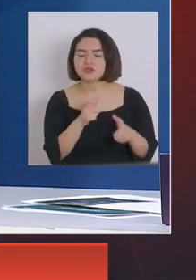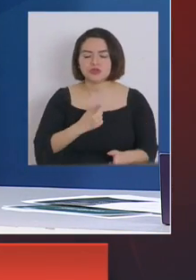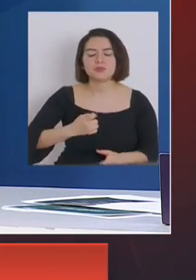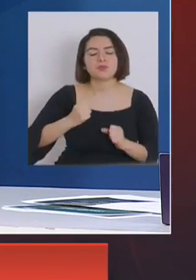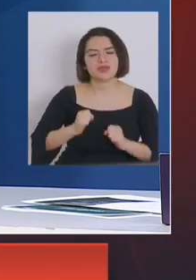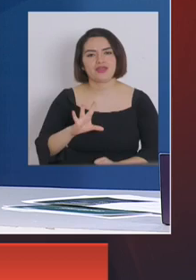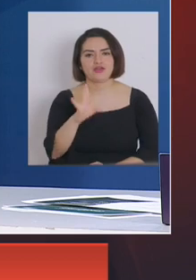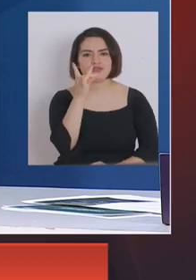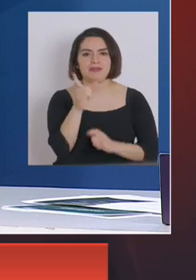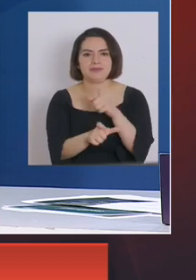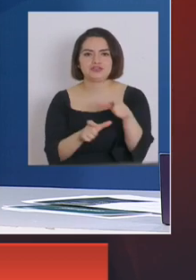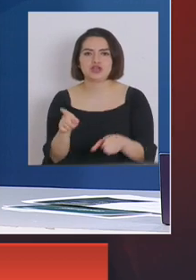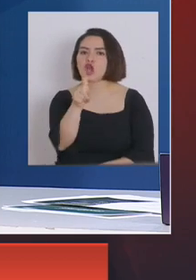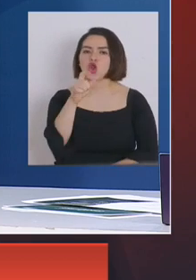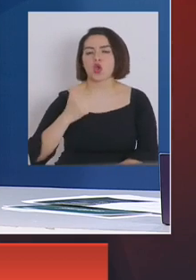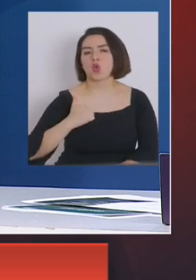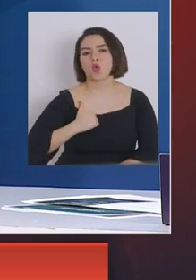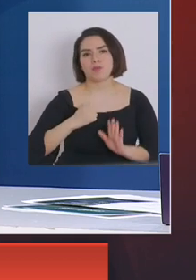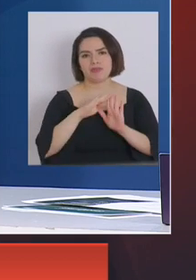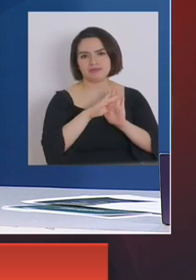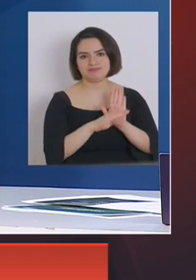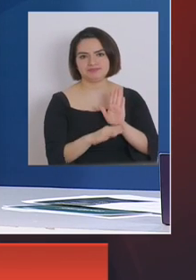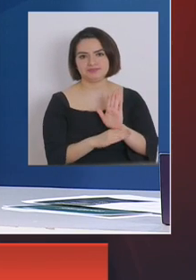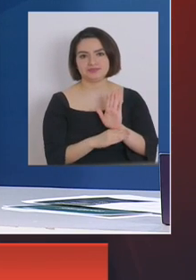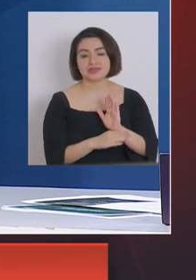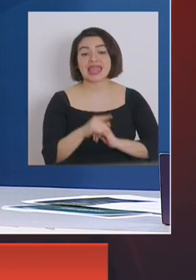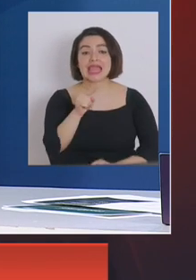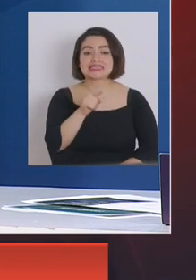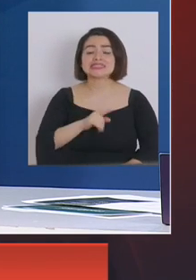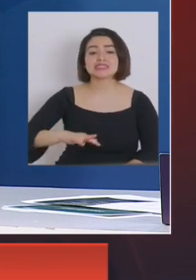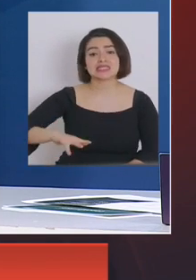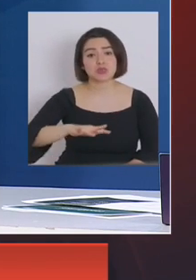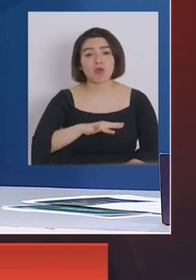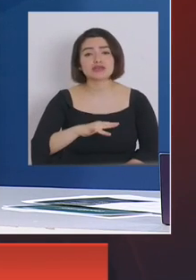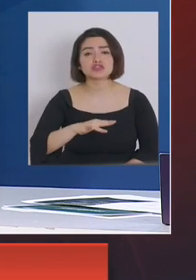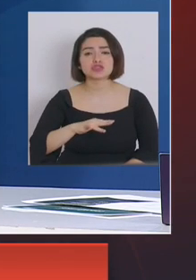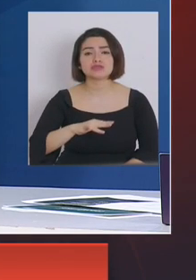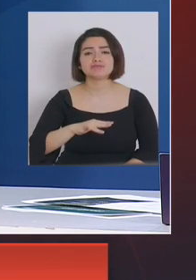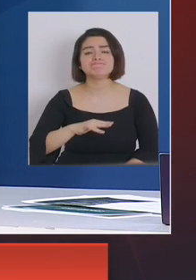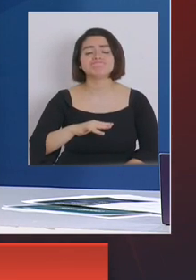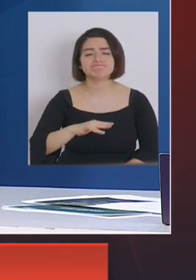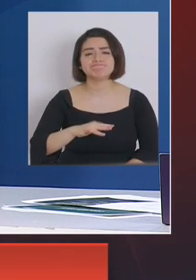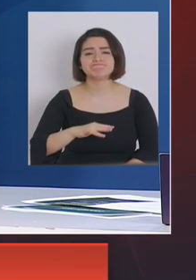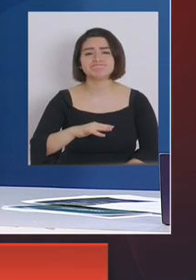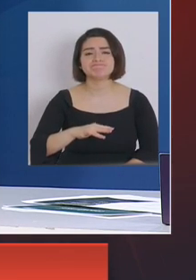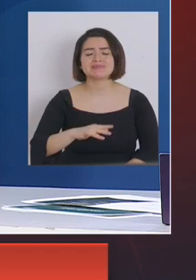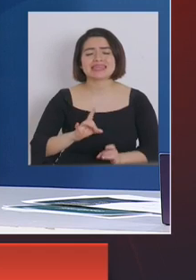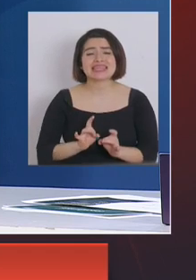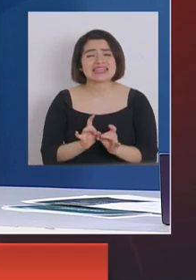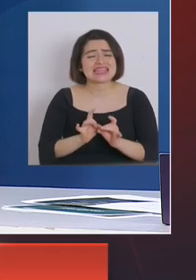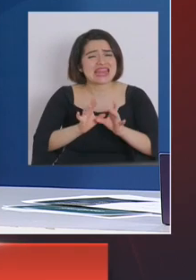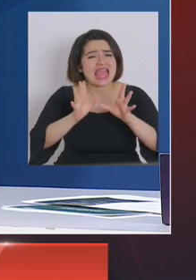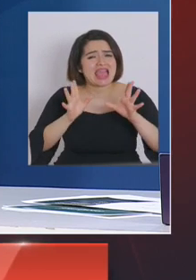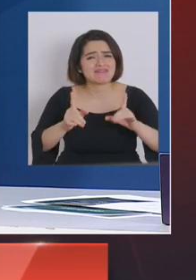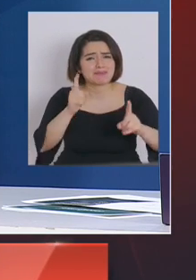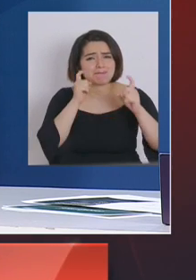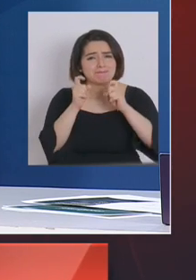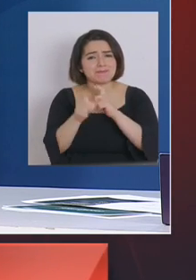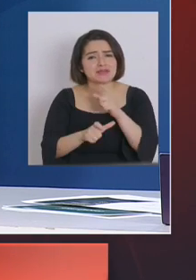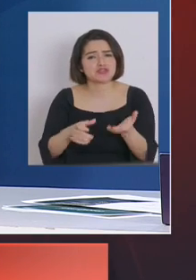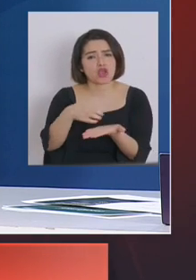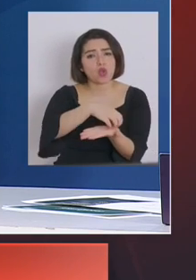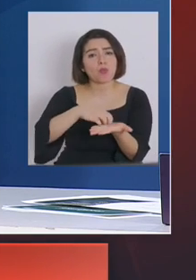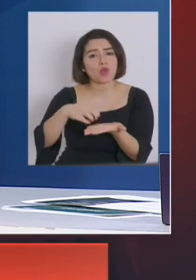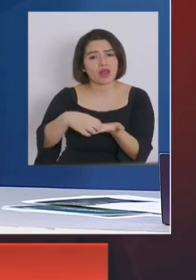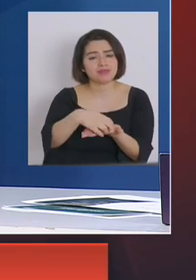a encontrar aquellas personas que están incumpliendo, porque esas son las situaciones particulares que ponen en grave riesgo a toda la comuna.